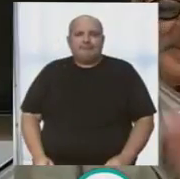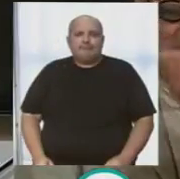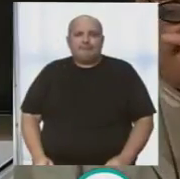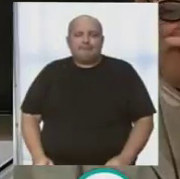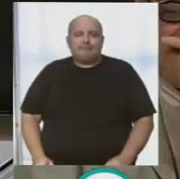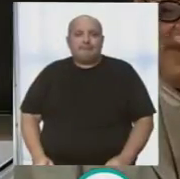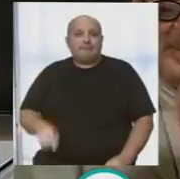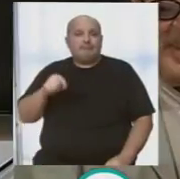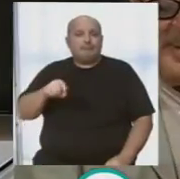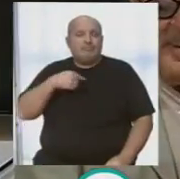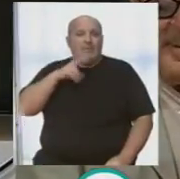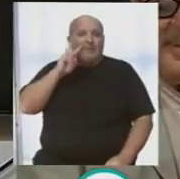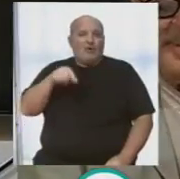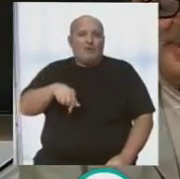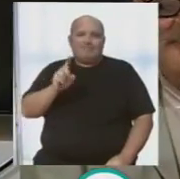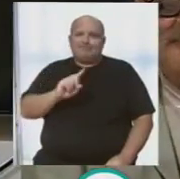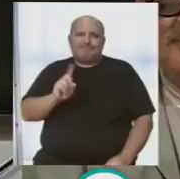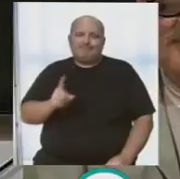Eso no lo veo hoy.